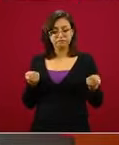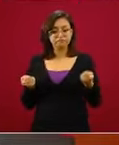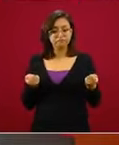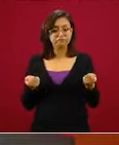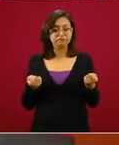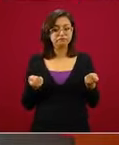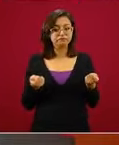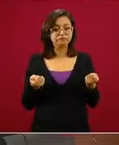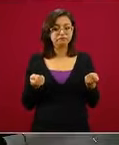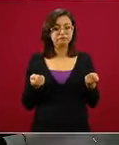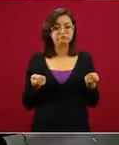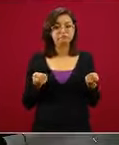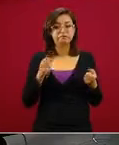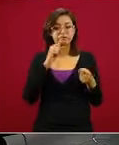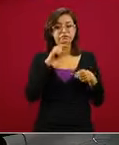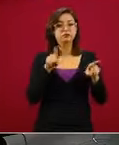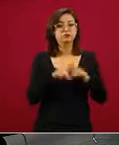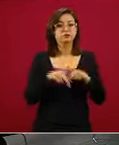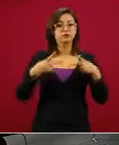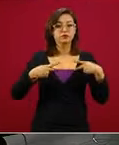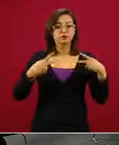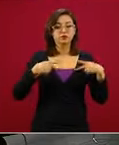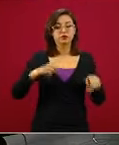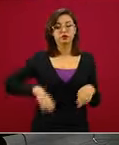los adultos mayores.